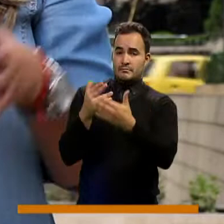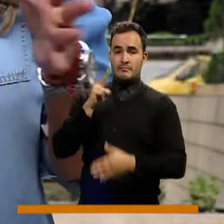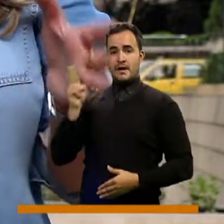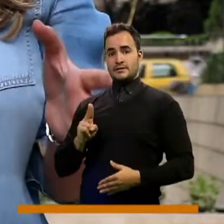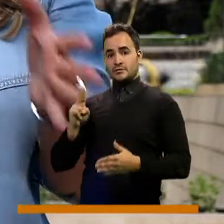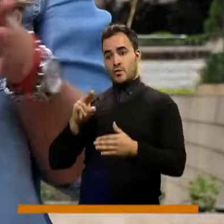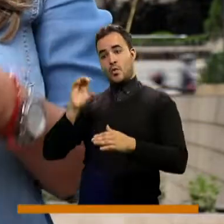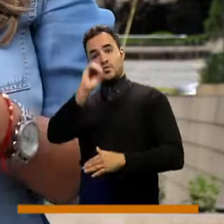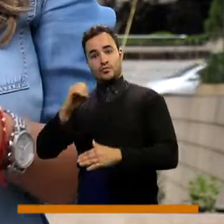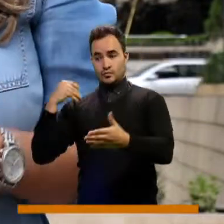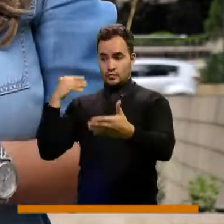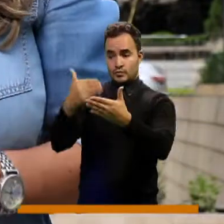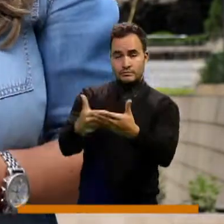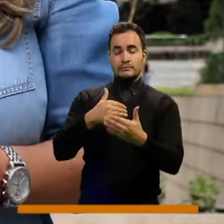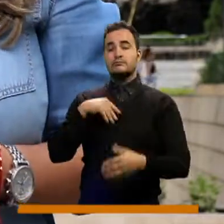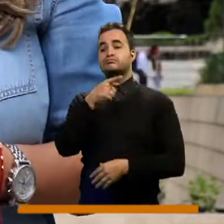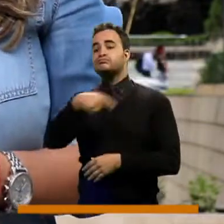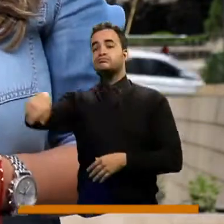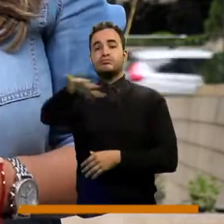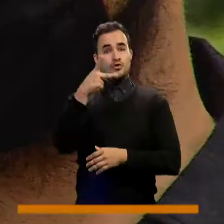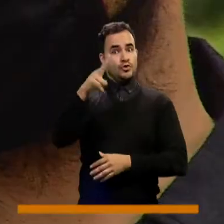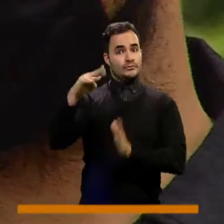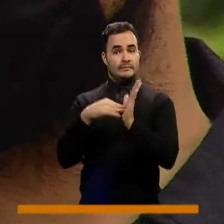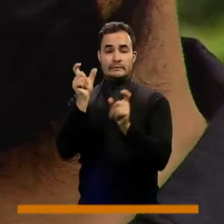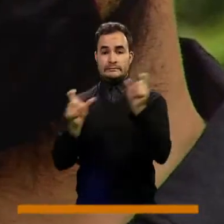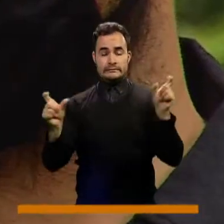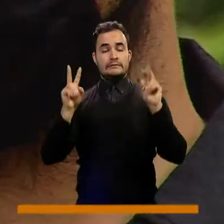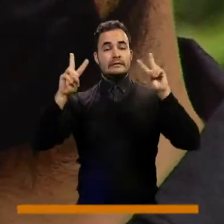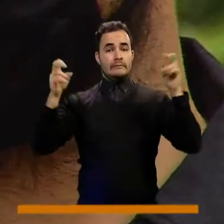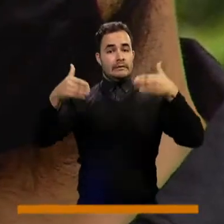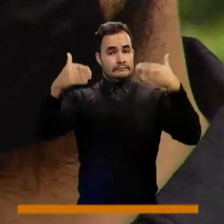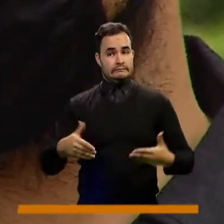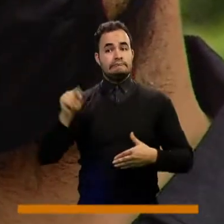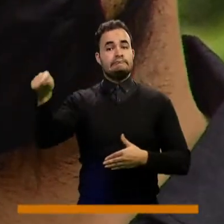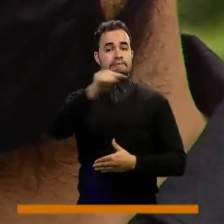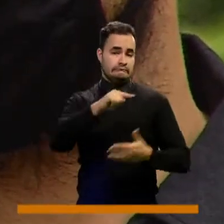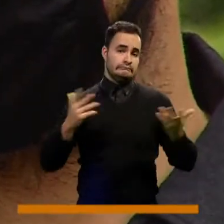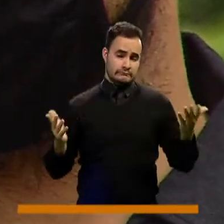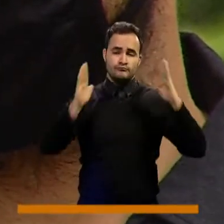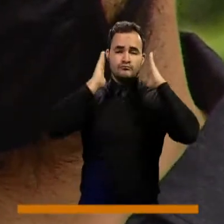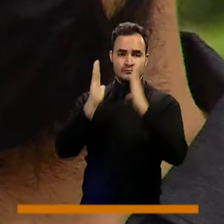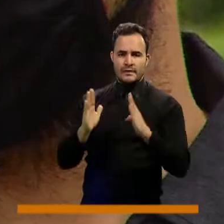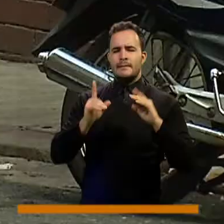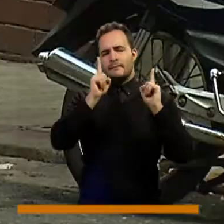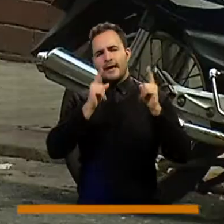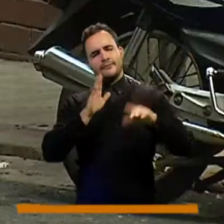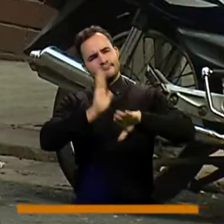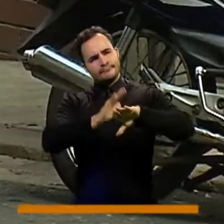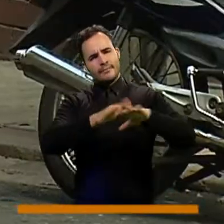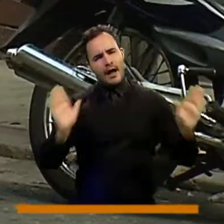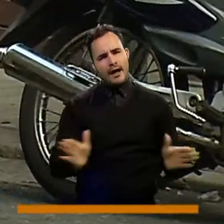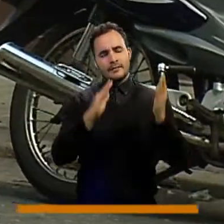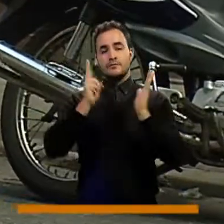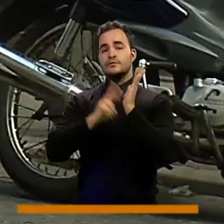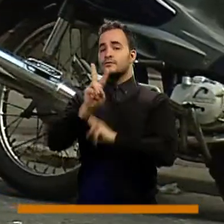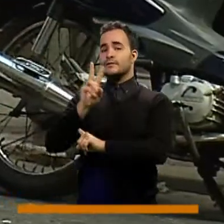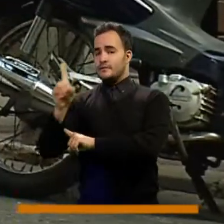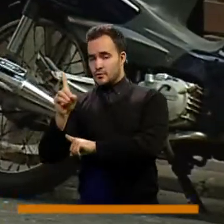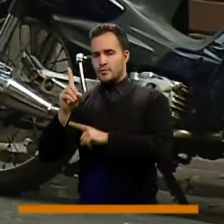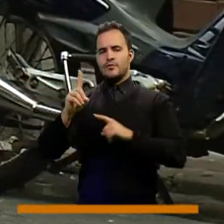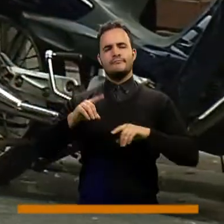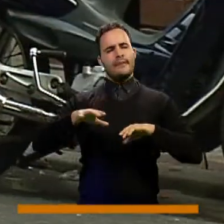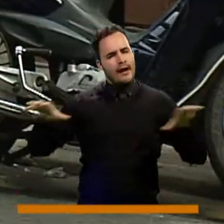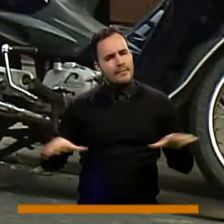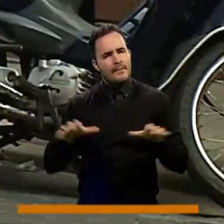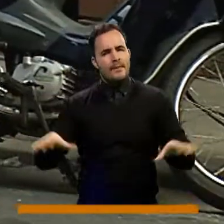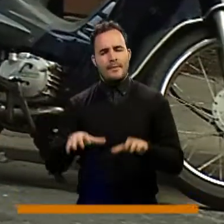pandemia entre marzo y octubre a más de 12 mil personas con discapacidad. Pero también instamos a la administración para que